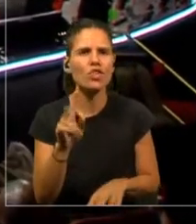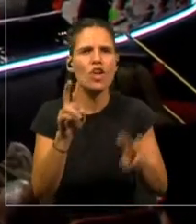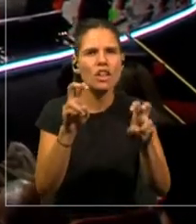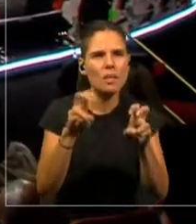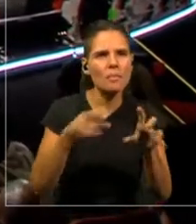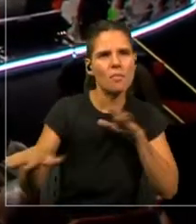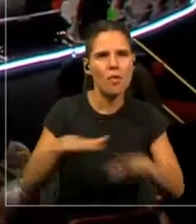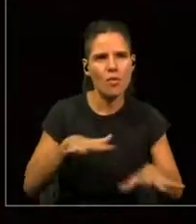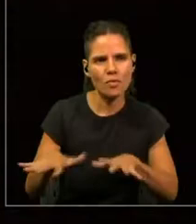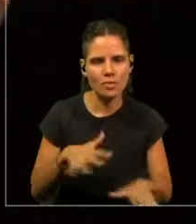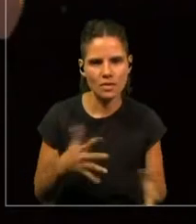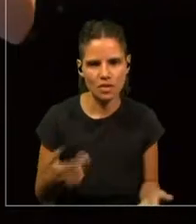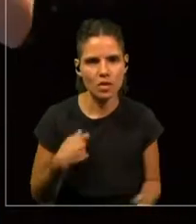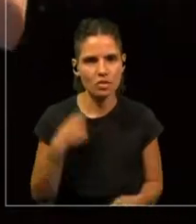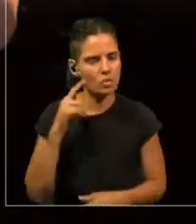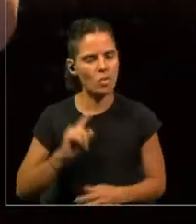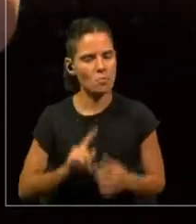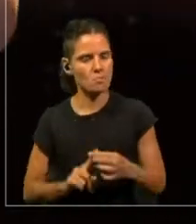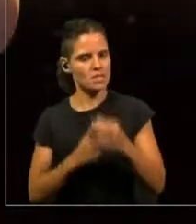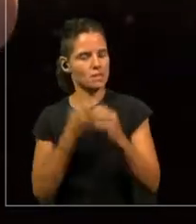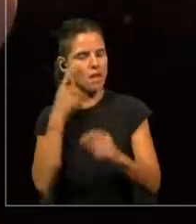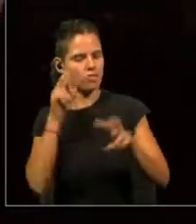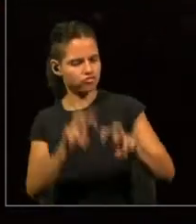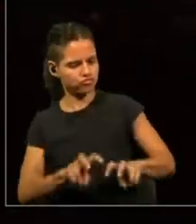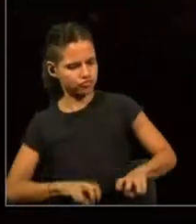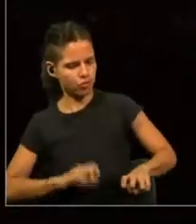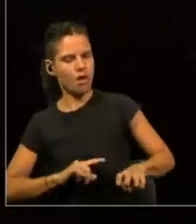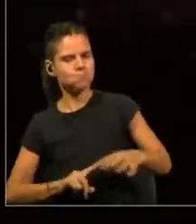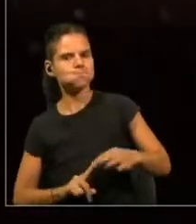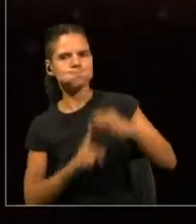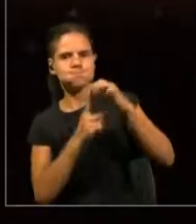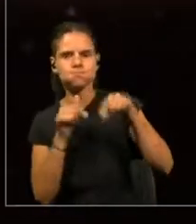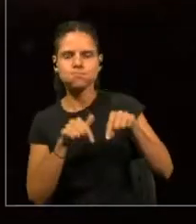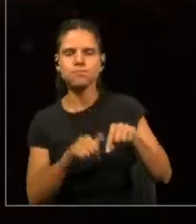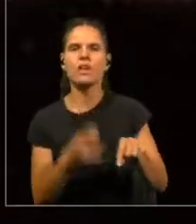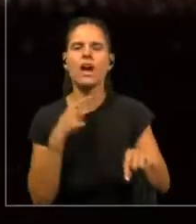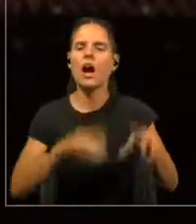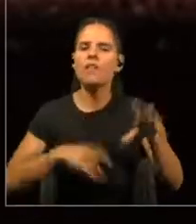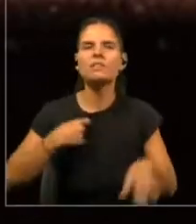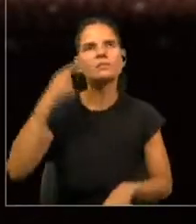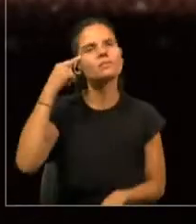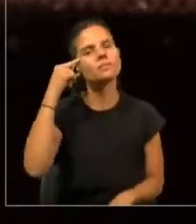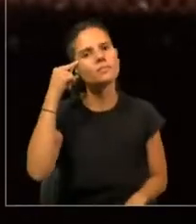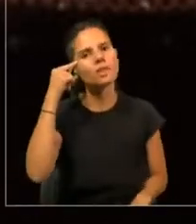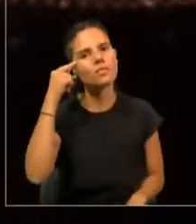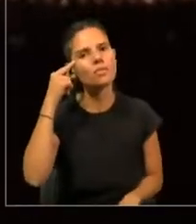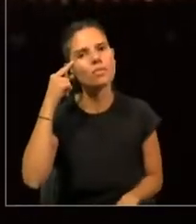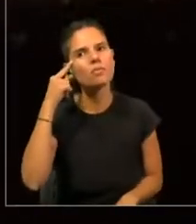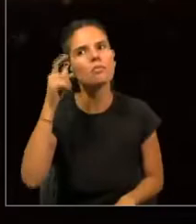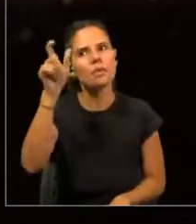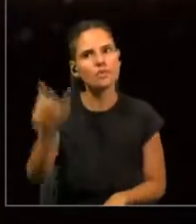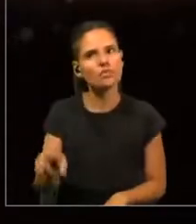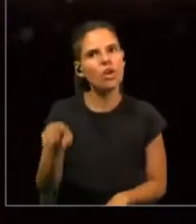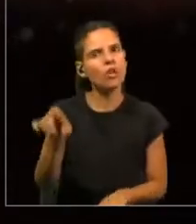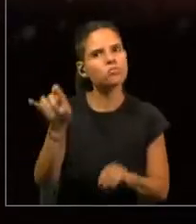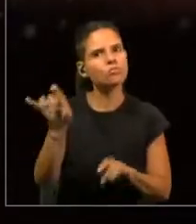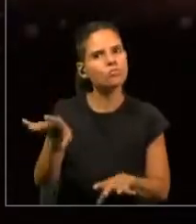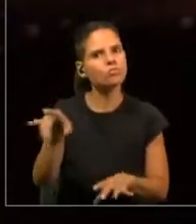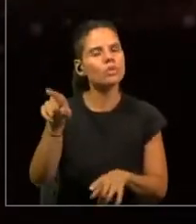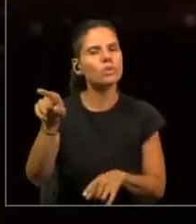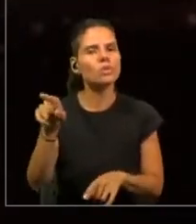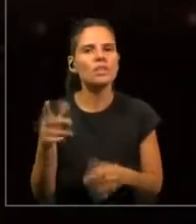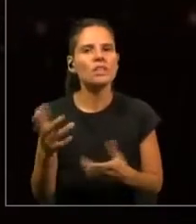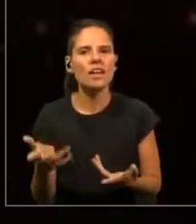Lo principal que yo encontré es que a pesar de que a veces tendemos a pensar en ese tipo de personas, que son un poco